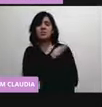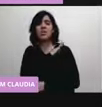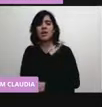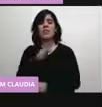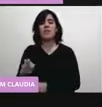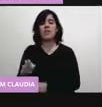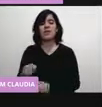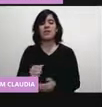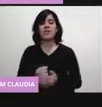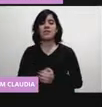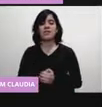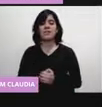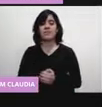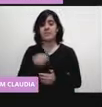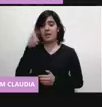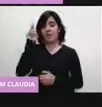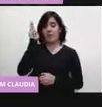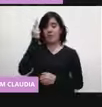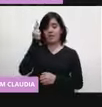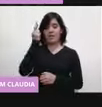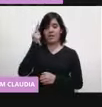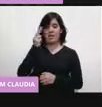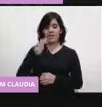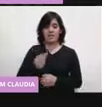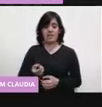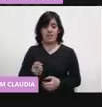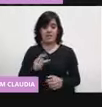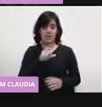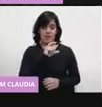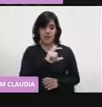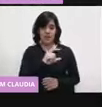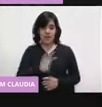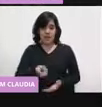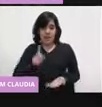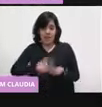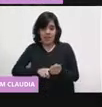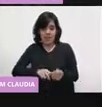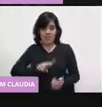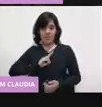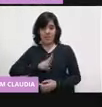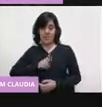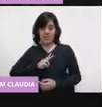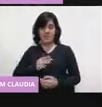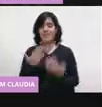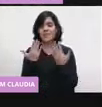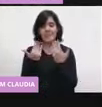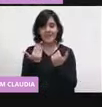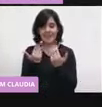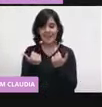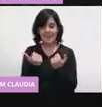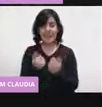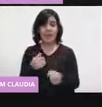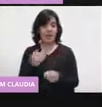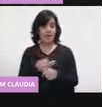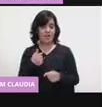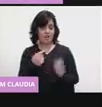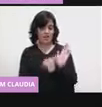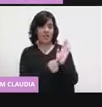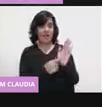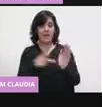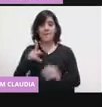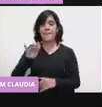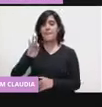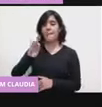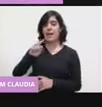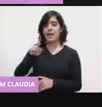que estas vacunas no son de virus vivos. En este caso, la que estamos presentando ahora, que es la Pfizer, que es la primera que llegó,